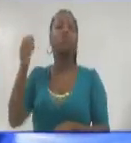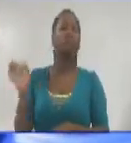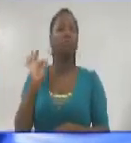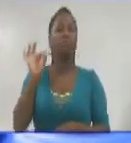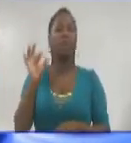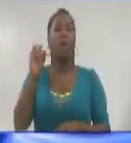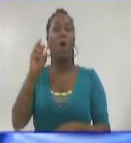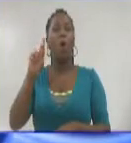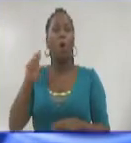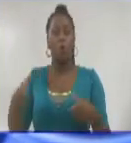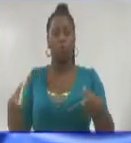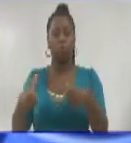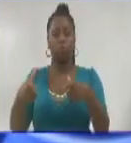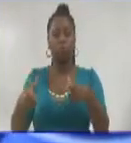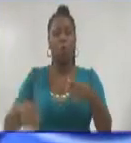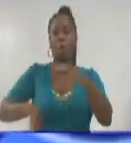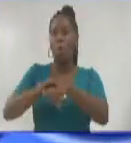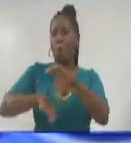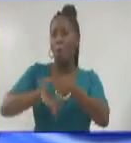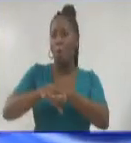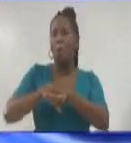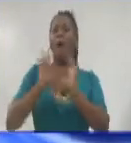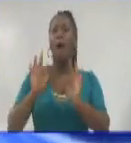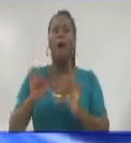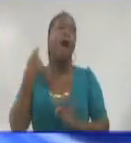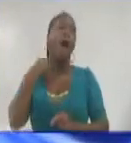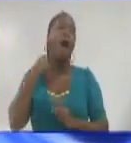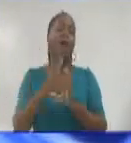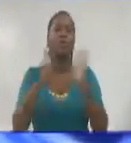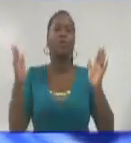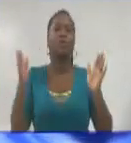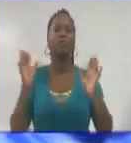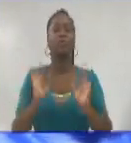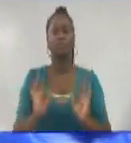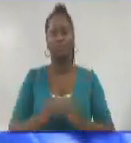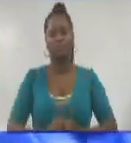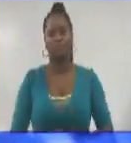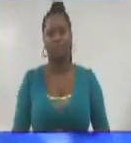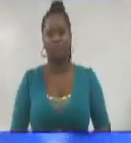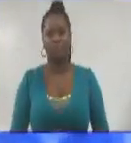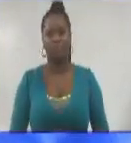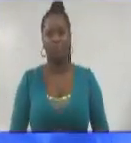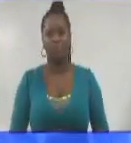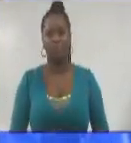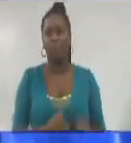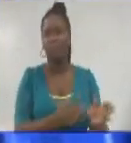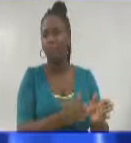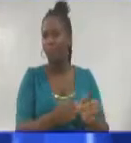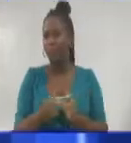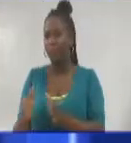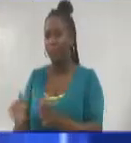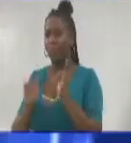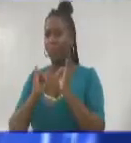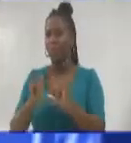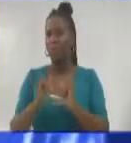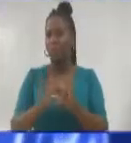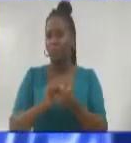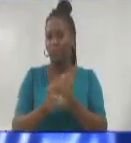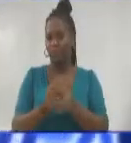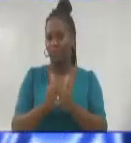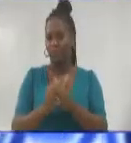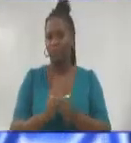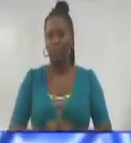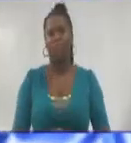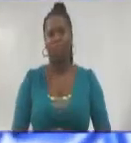Balón de Oro de este año y sumar su séptimo trofeo de este tipo. Y finalizo con otra del principal